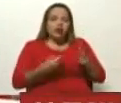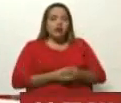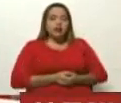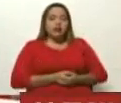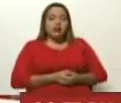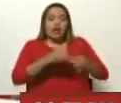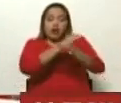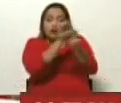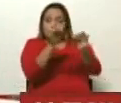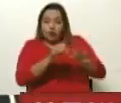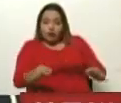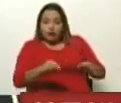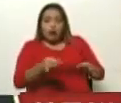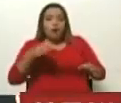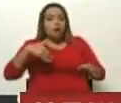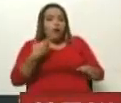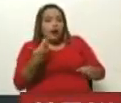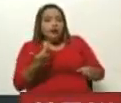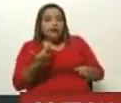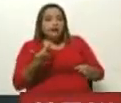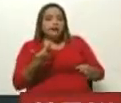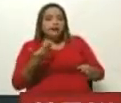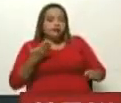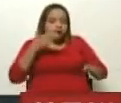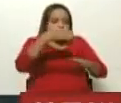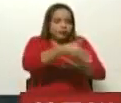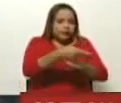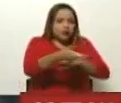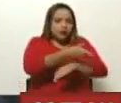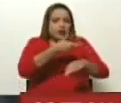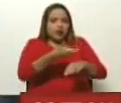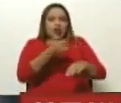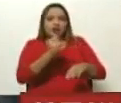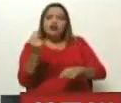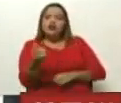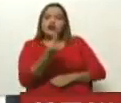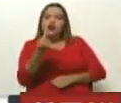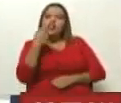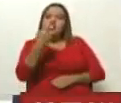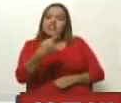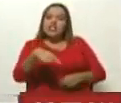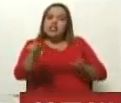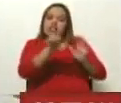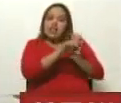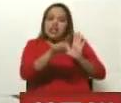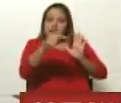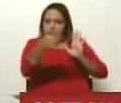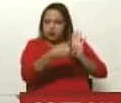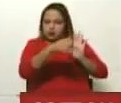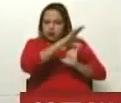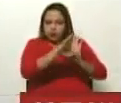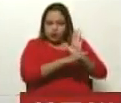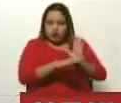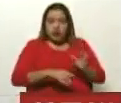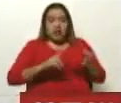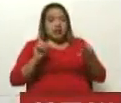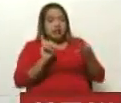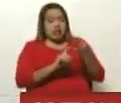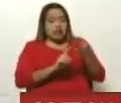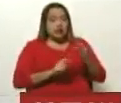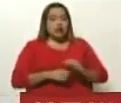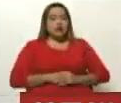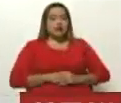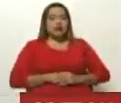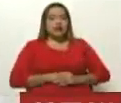mecanismo para acceder al gobierno es tan solo el que prevé la Constitución. El tercero es la oferta